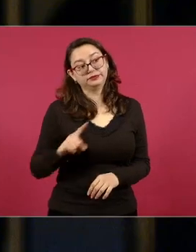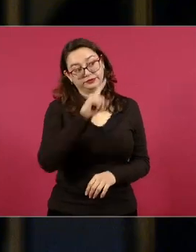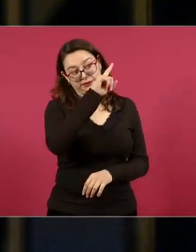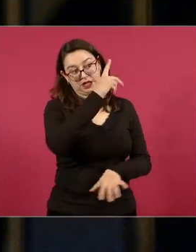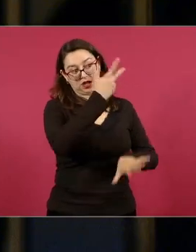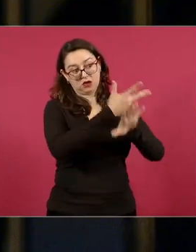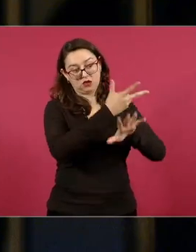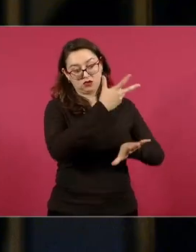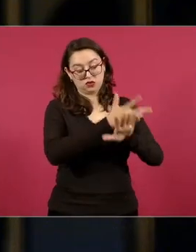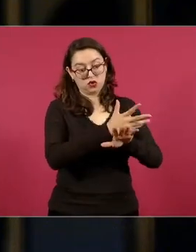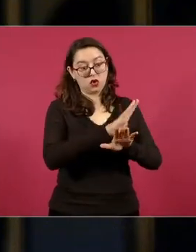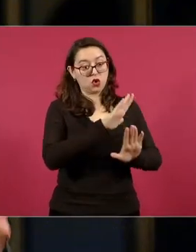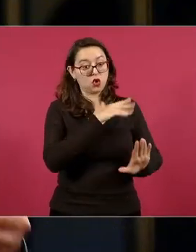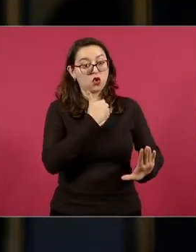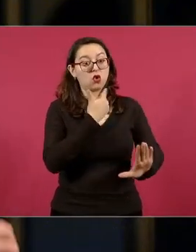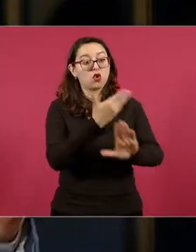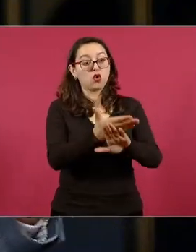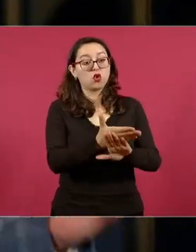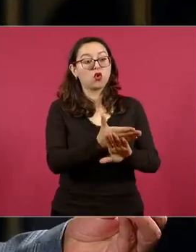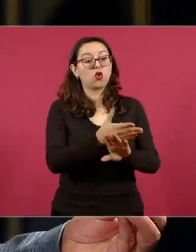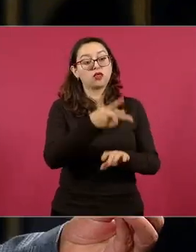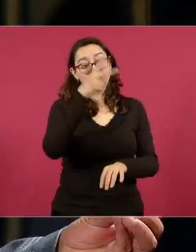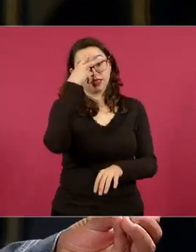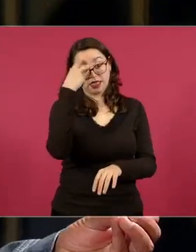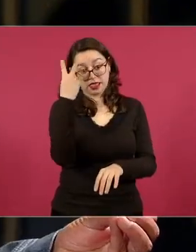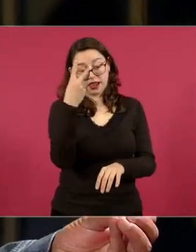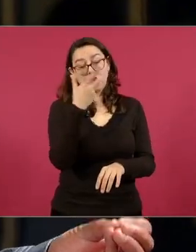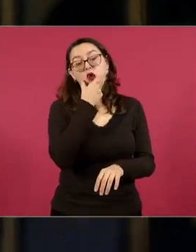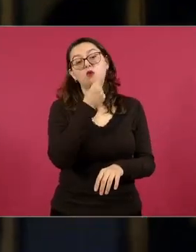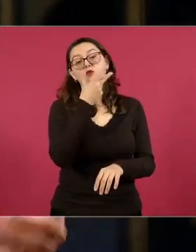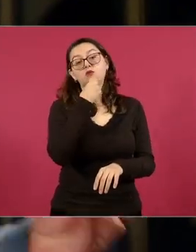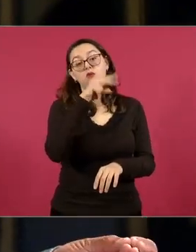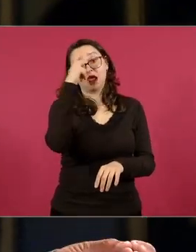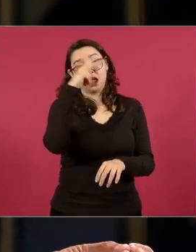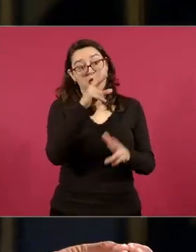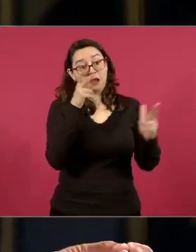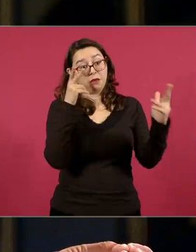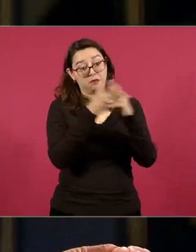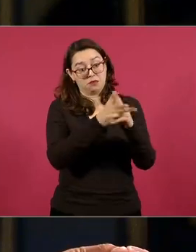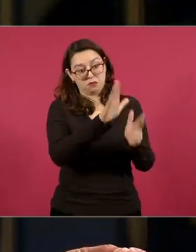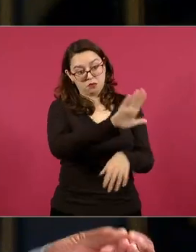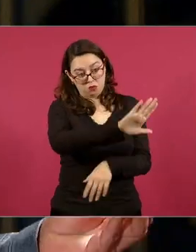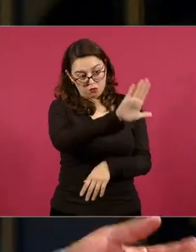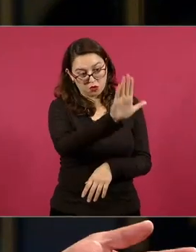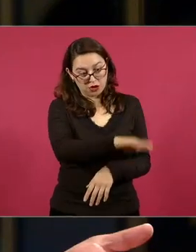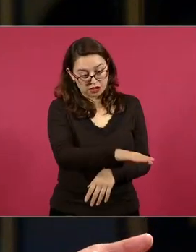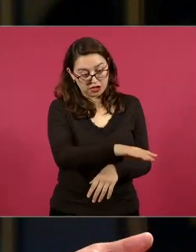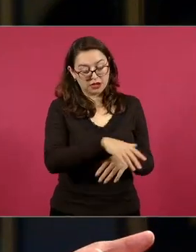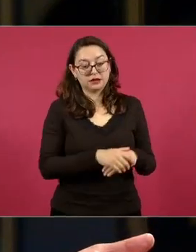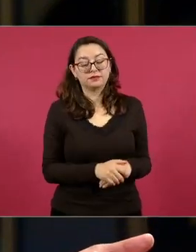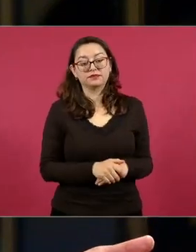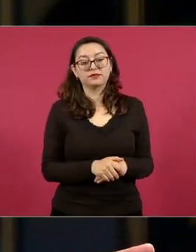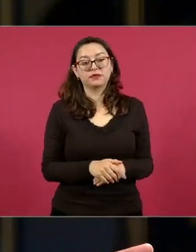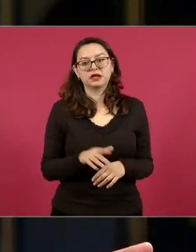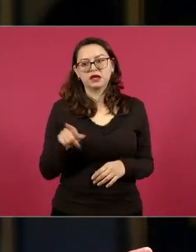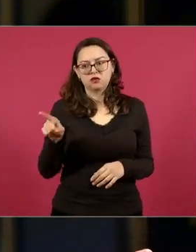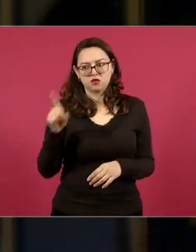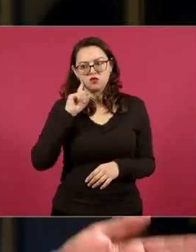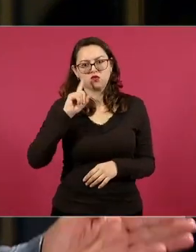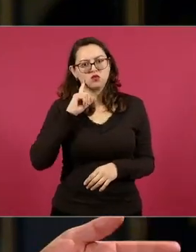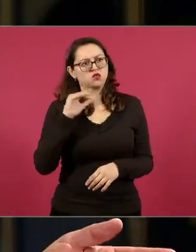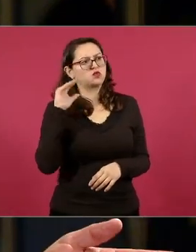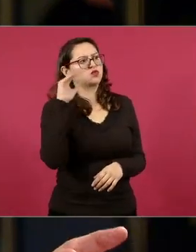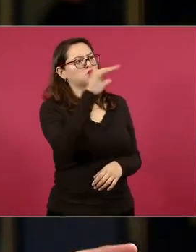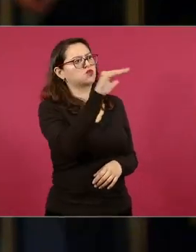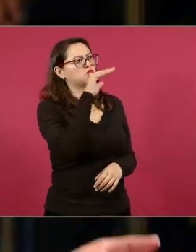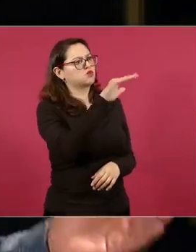decía que esta condena de muerte hacia un mexicano le preguntaba que por qué la hacía le respondía el juez de que la